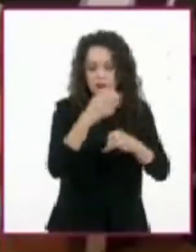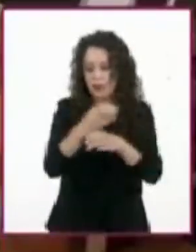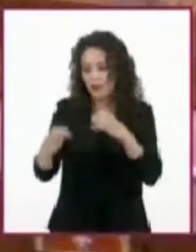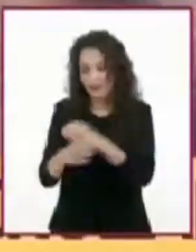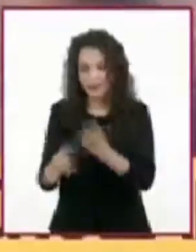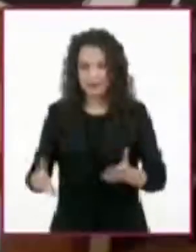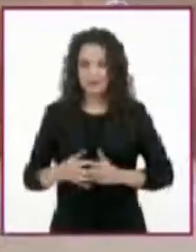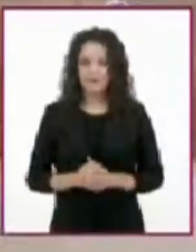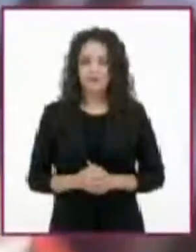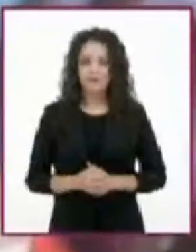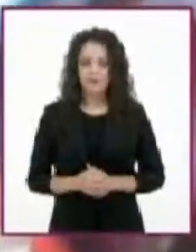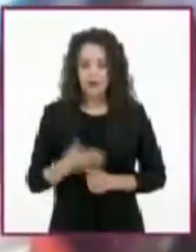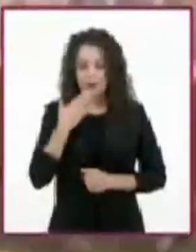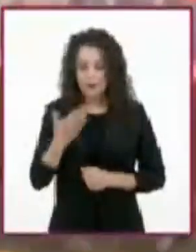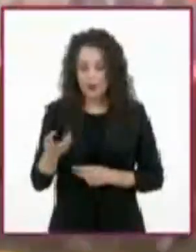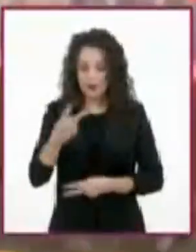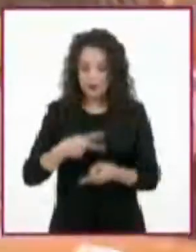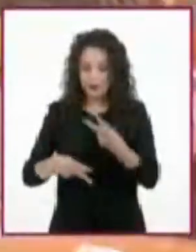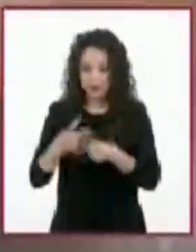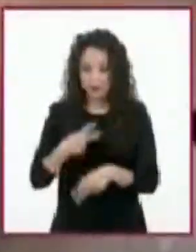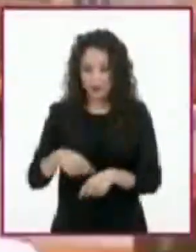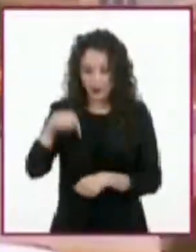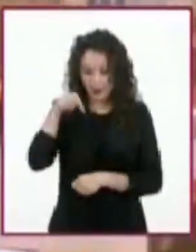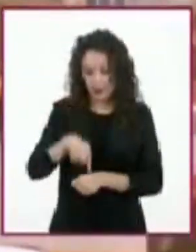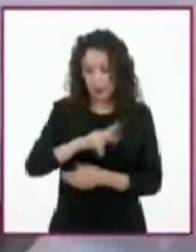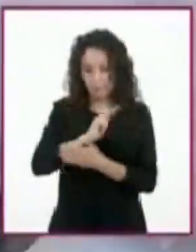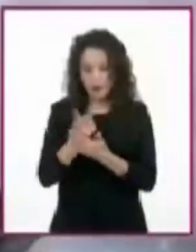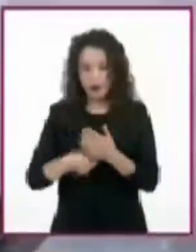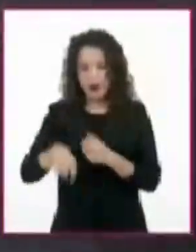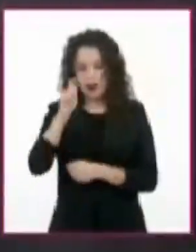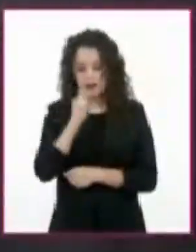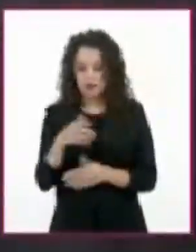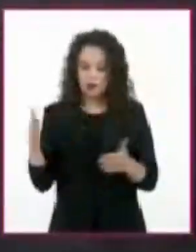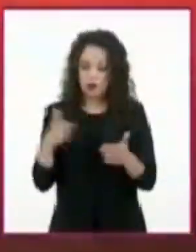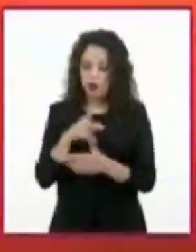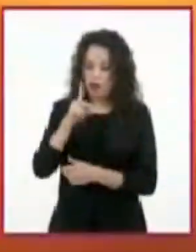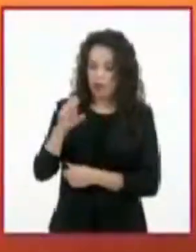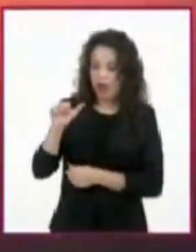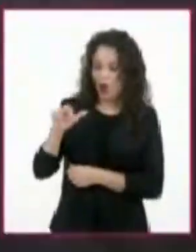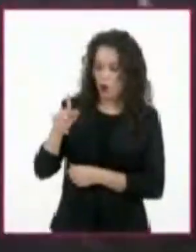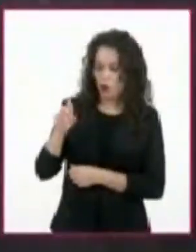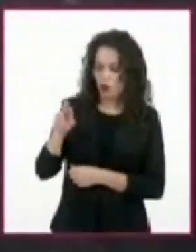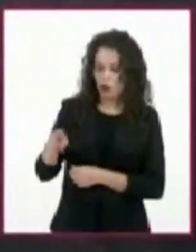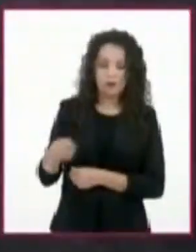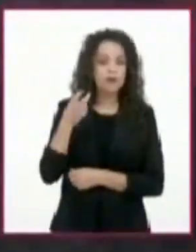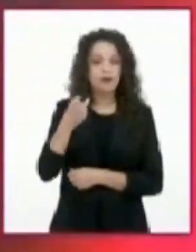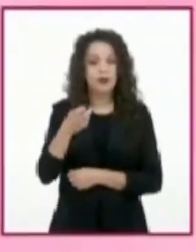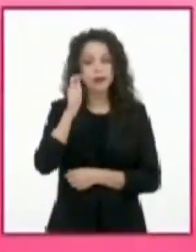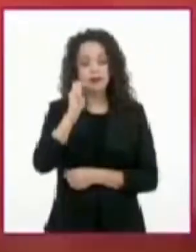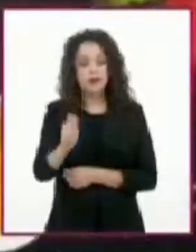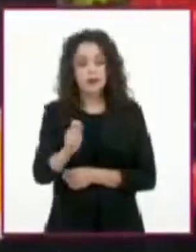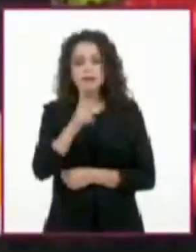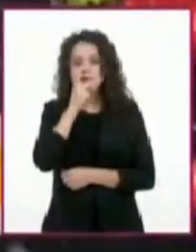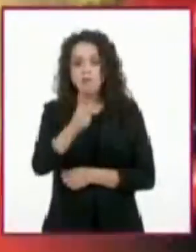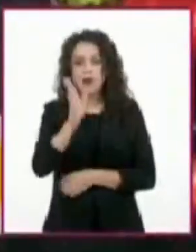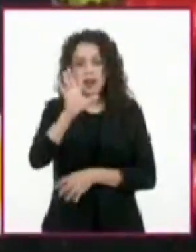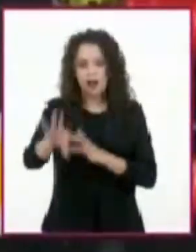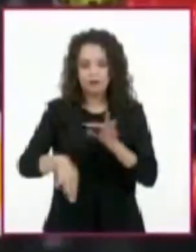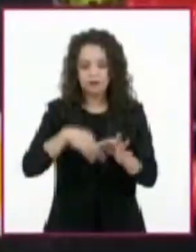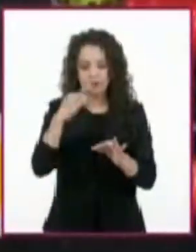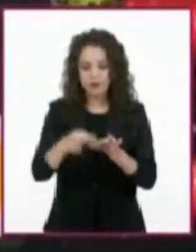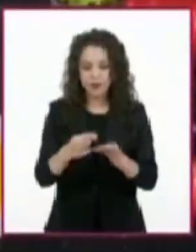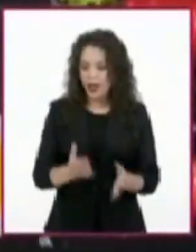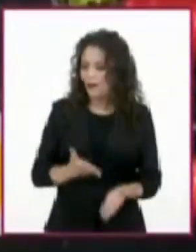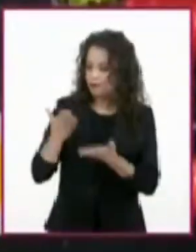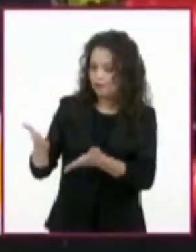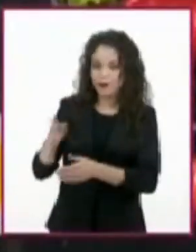Bienvenidos a su programa Cocina la Ucina. En su sección Esta Palabra Ya Se Coció queda con ustedes Pepe